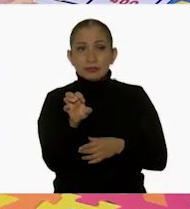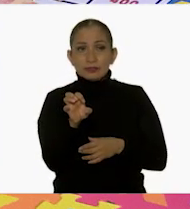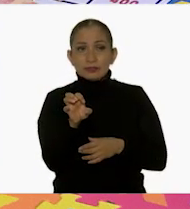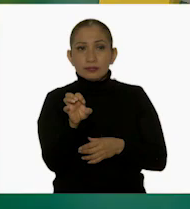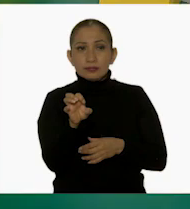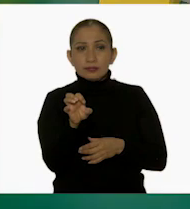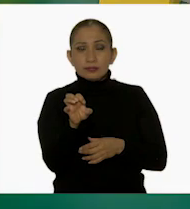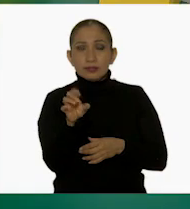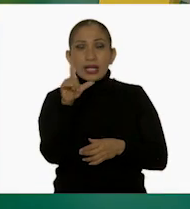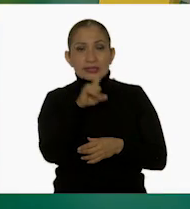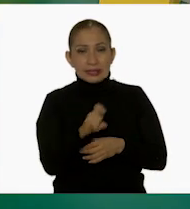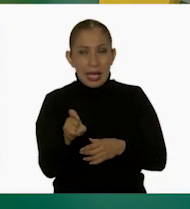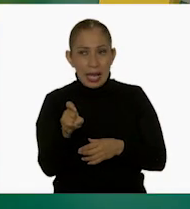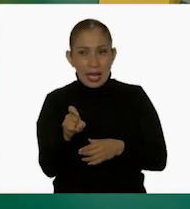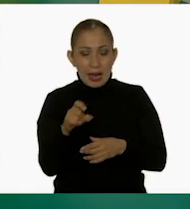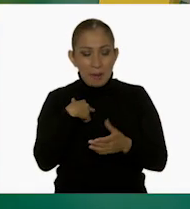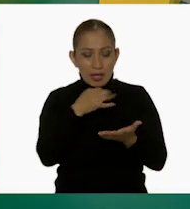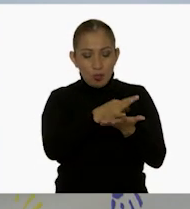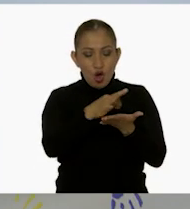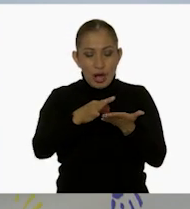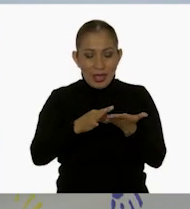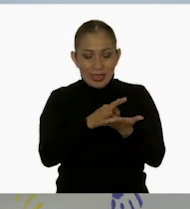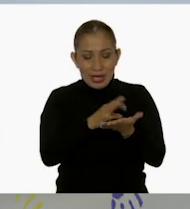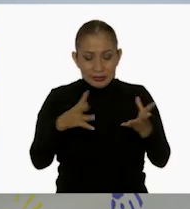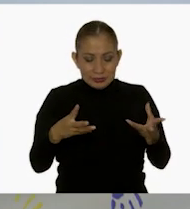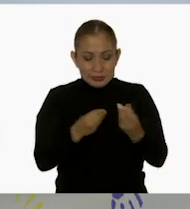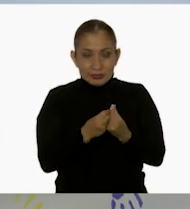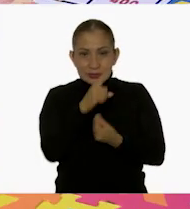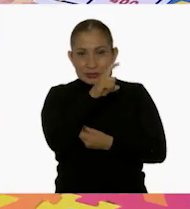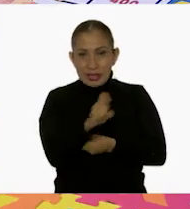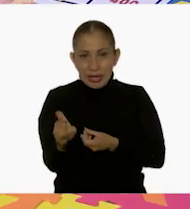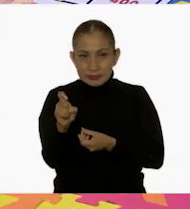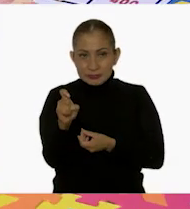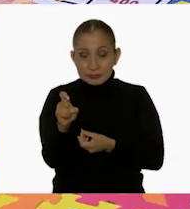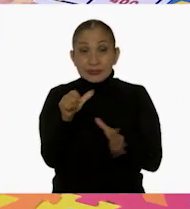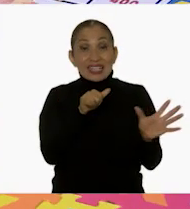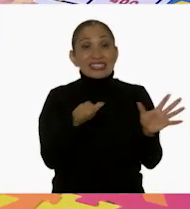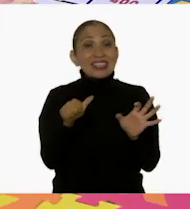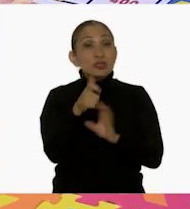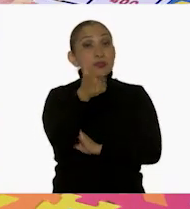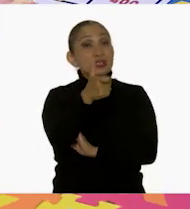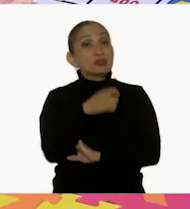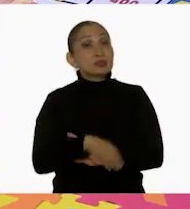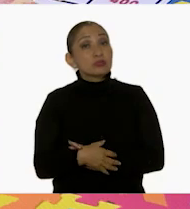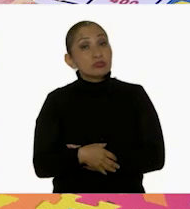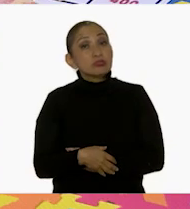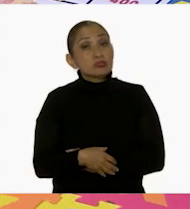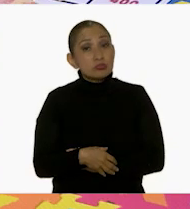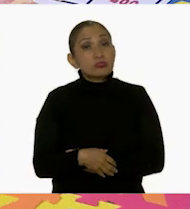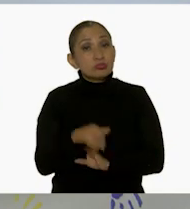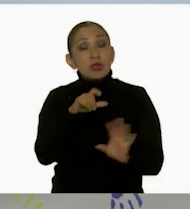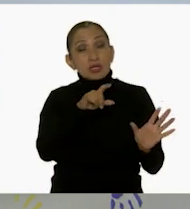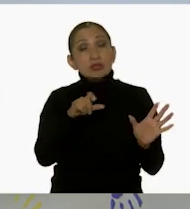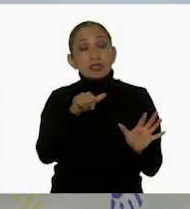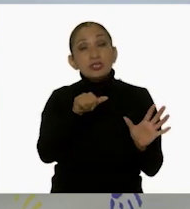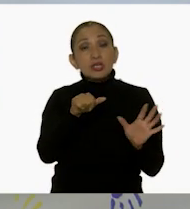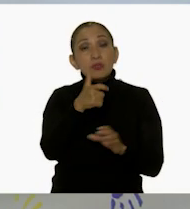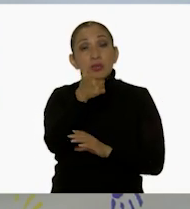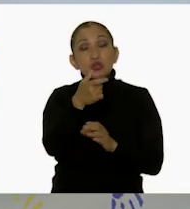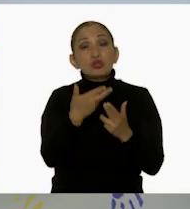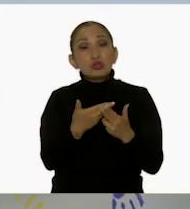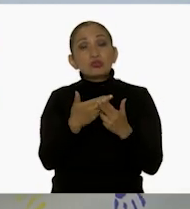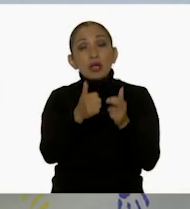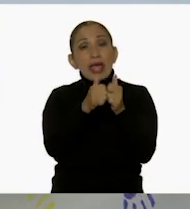Y 100 que tenemos acá de nuestras monedas de 10 pesos. 600 pesos. 600 pesos. Muy bien.